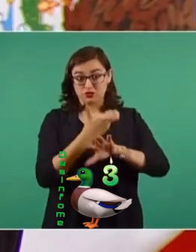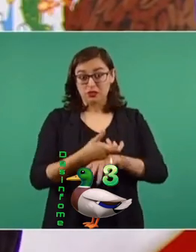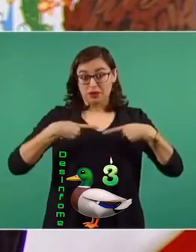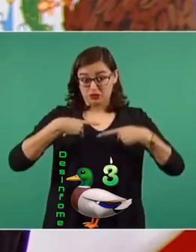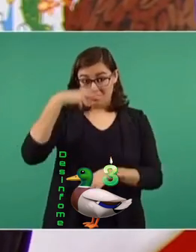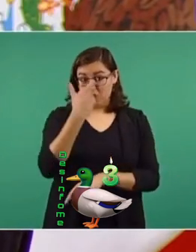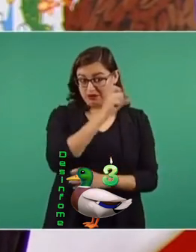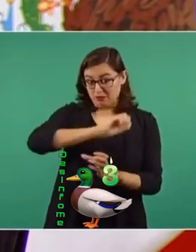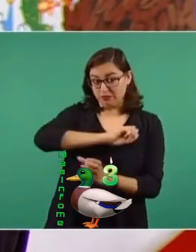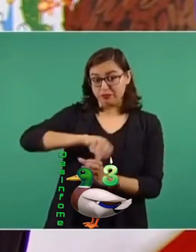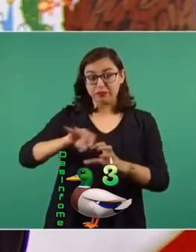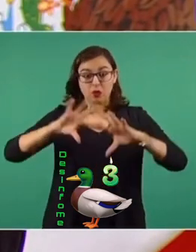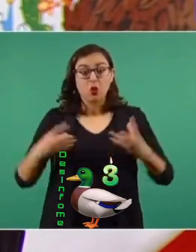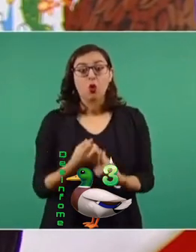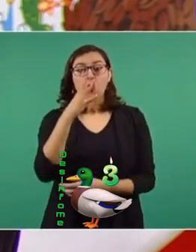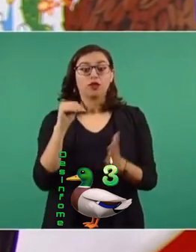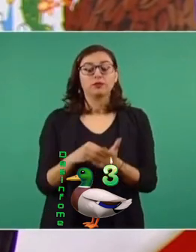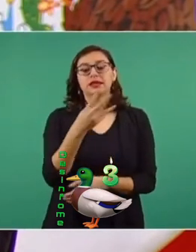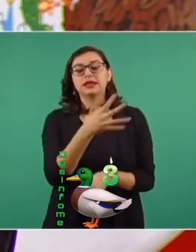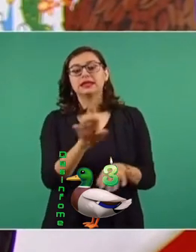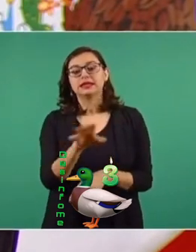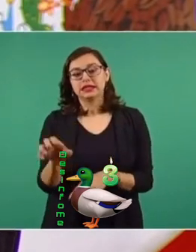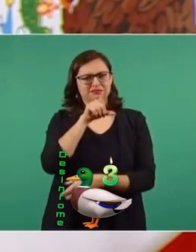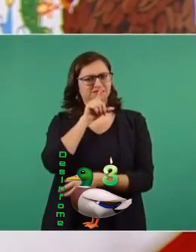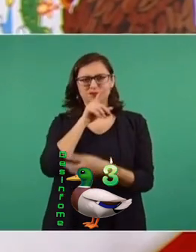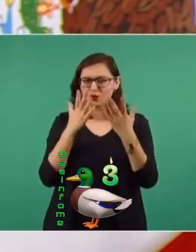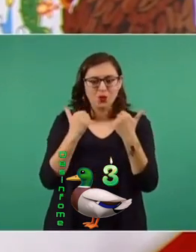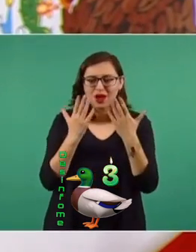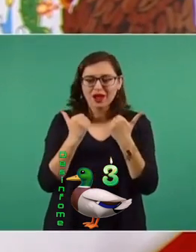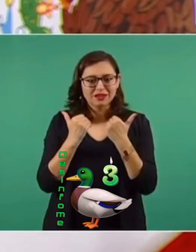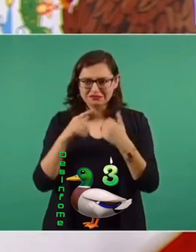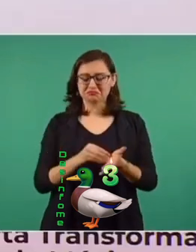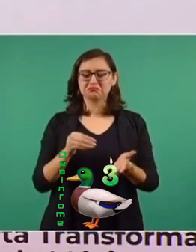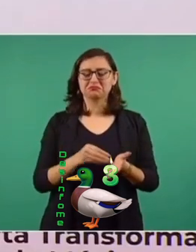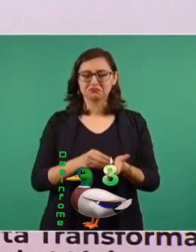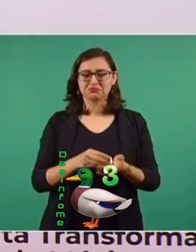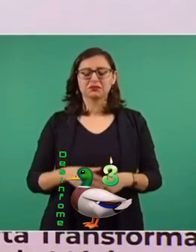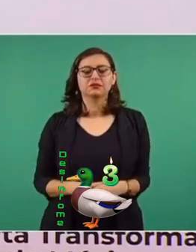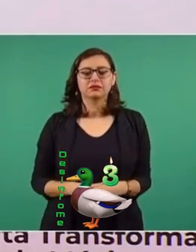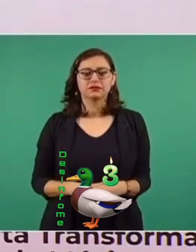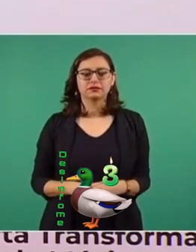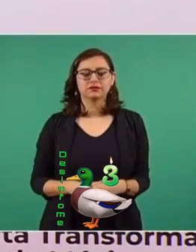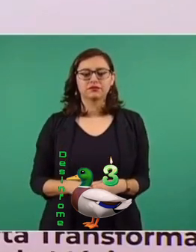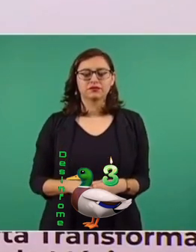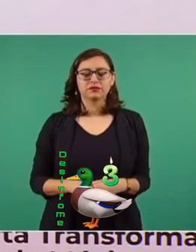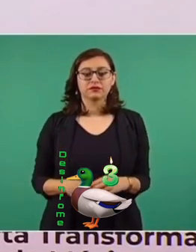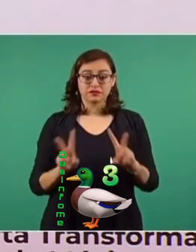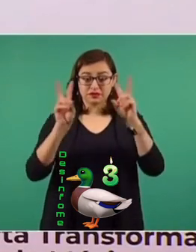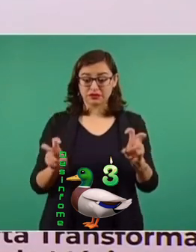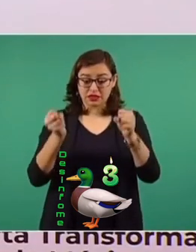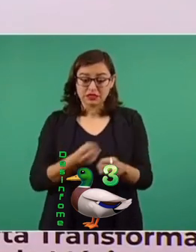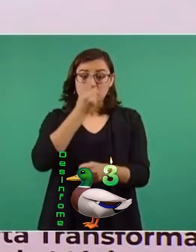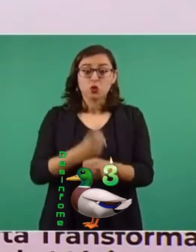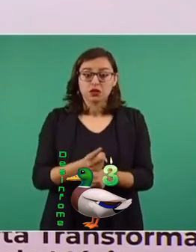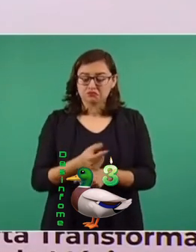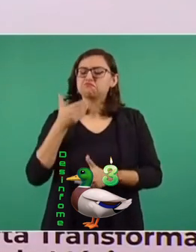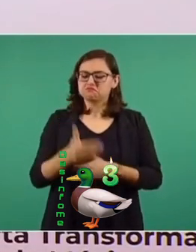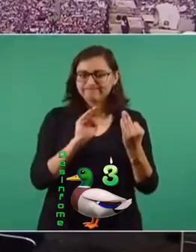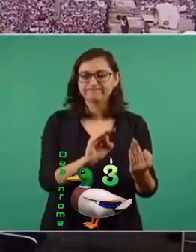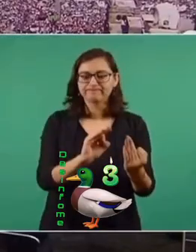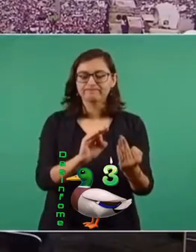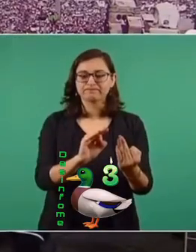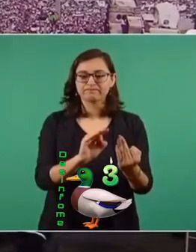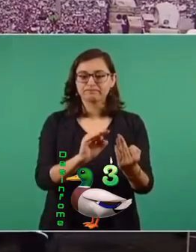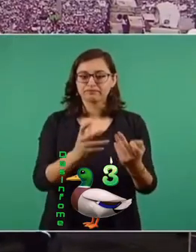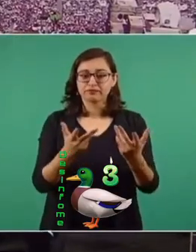la cifra récord de 4 mil 514 millones de dólares. Hay gobernabilidad. En materia de seguridad pública también hemos avanzado.